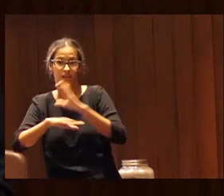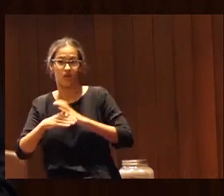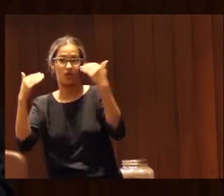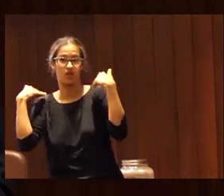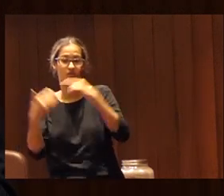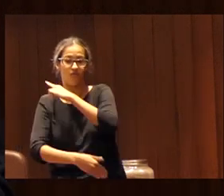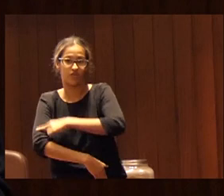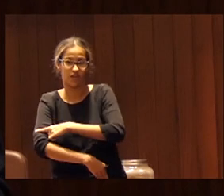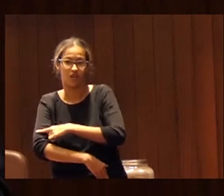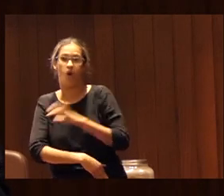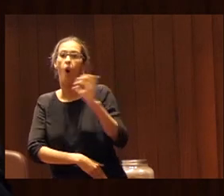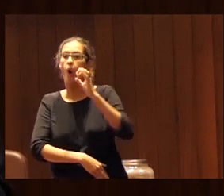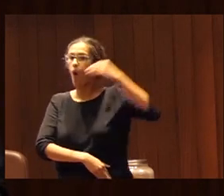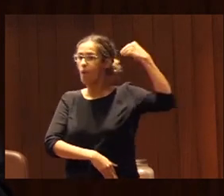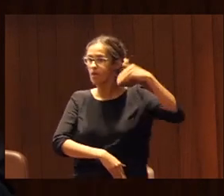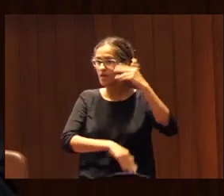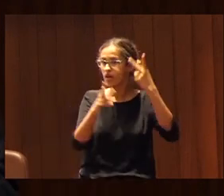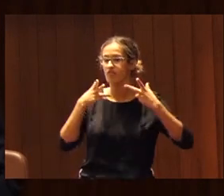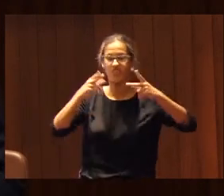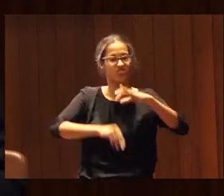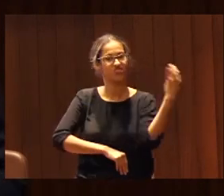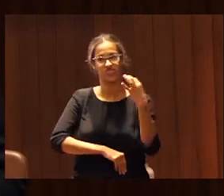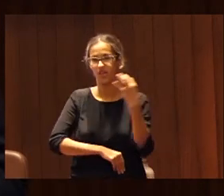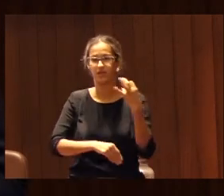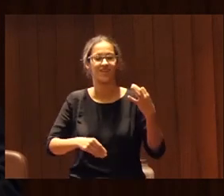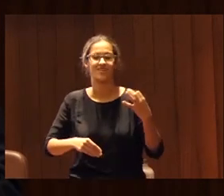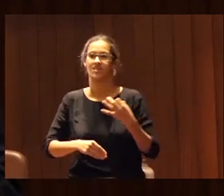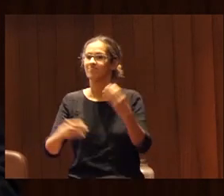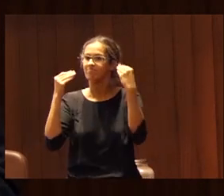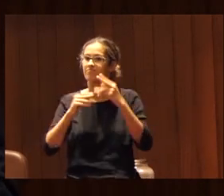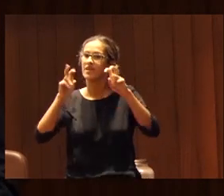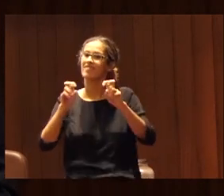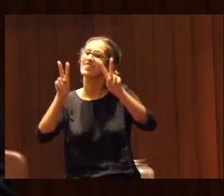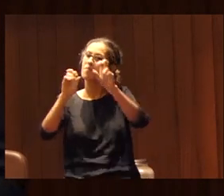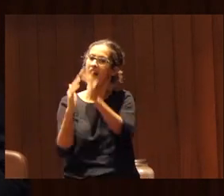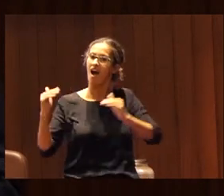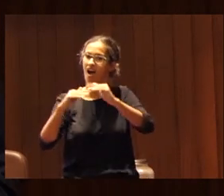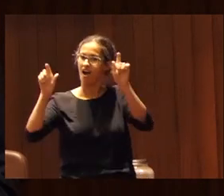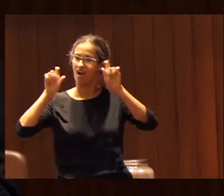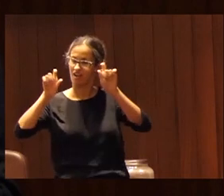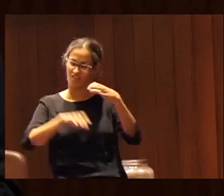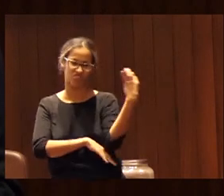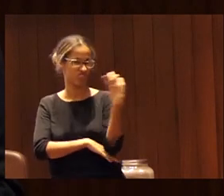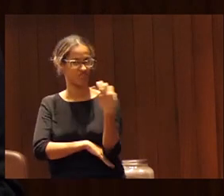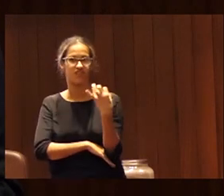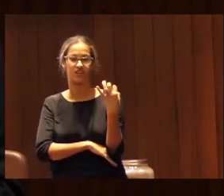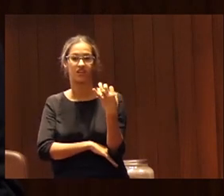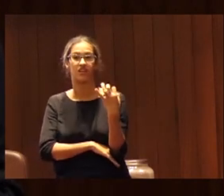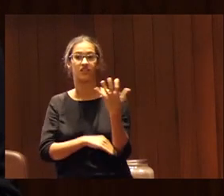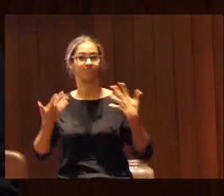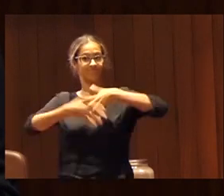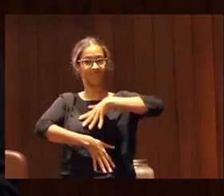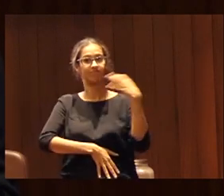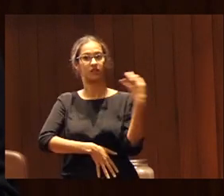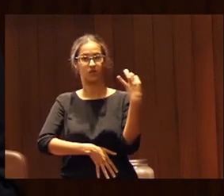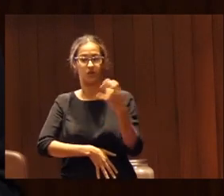en todas las ciencias de la actividad física y el deporte tengan conocimientos de coeducación y eso en estos momentos está más bien o ha quedado